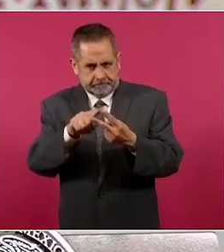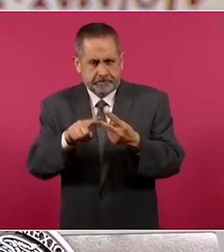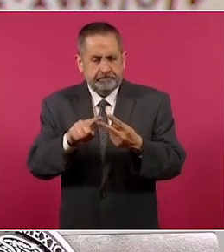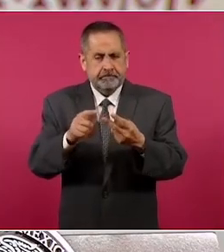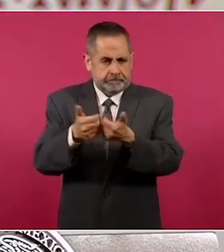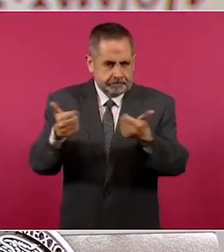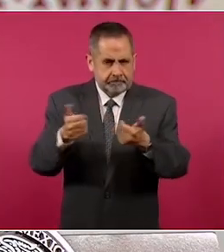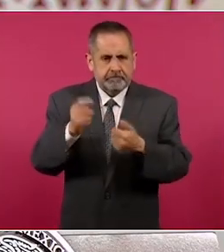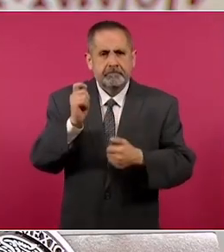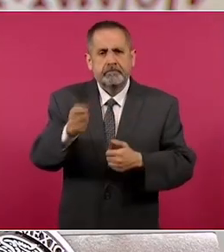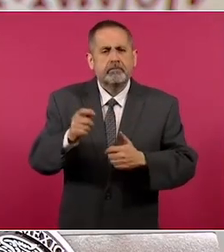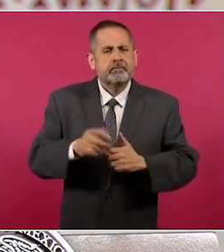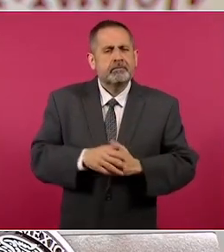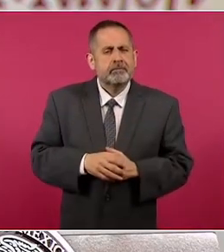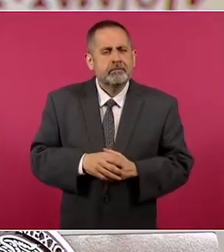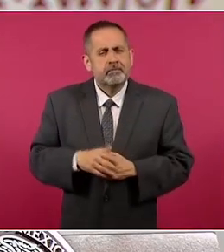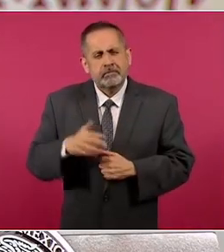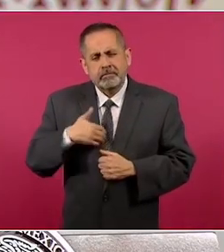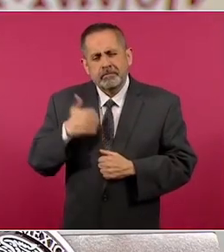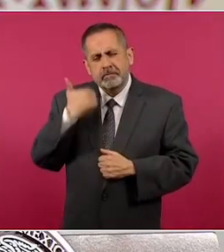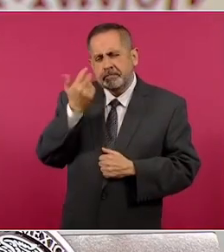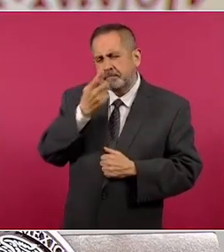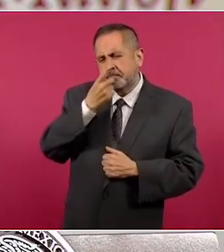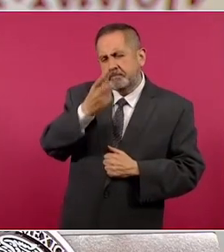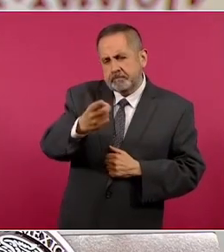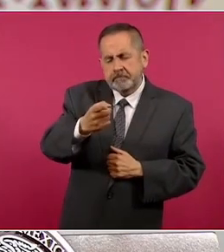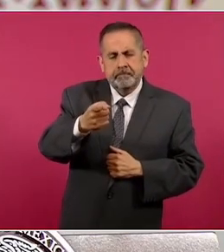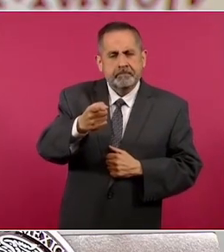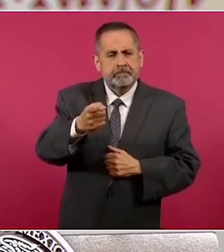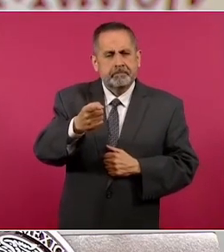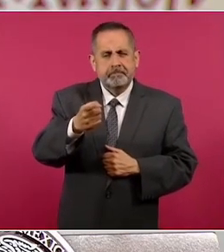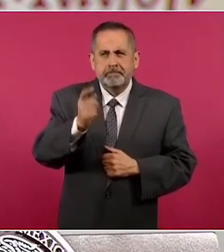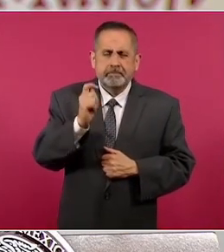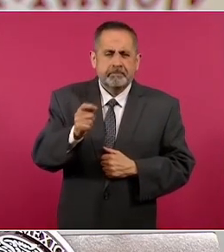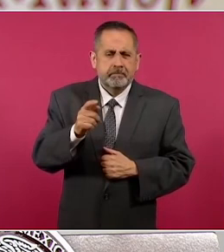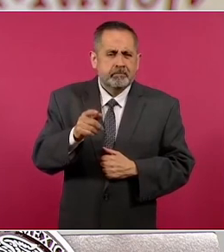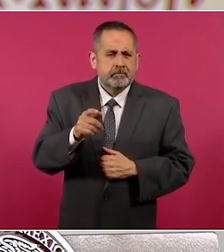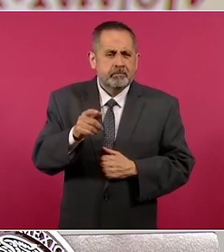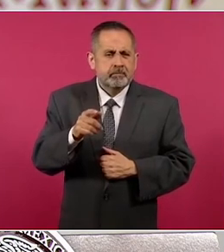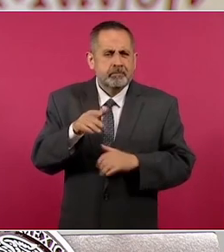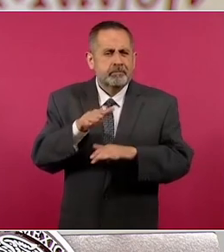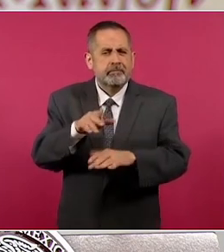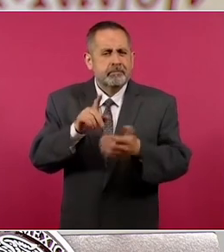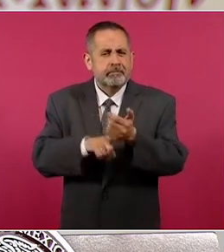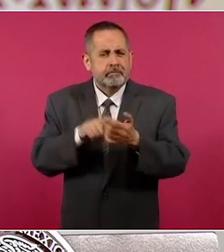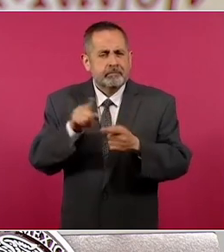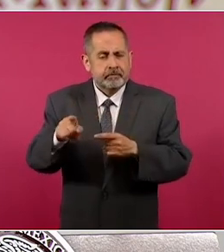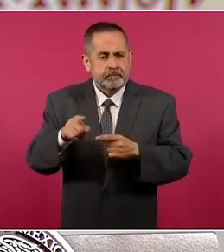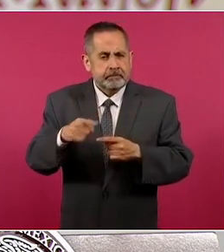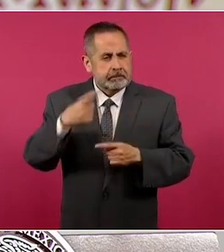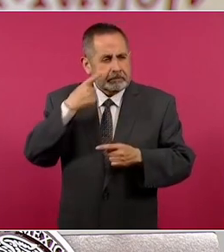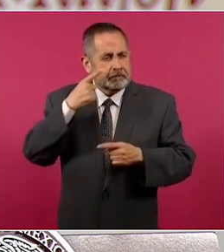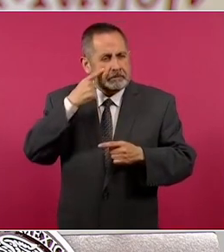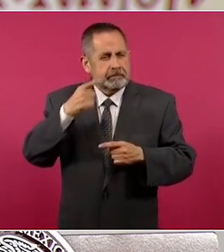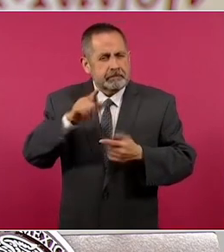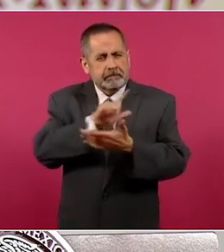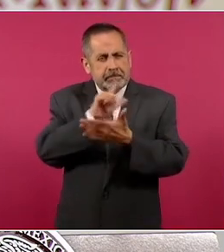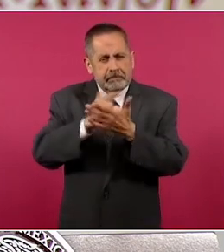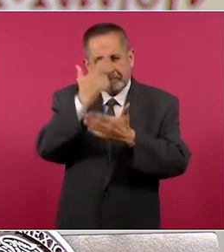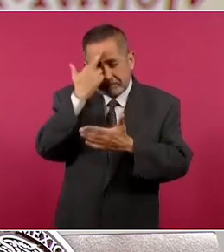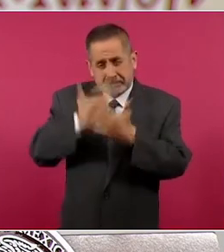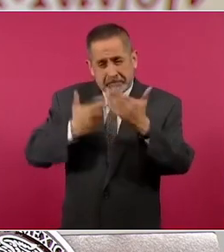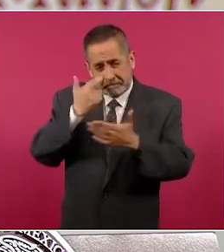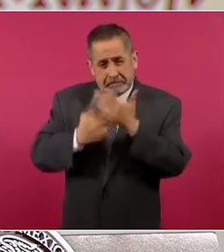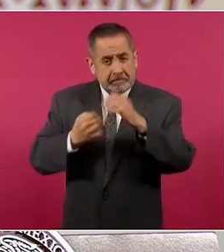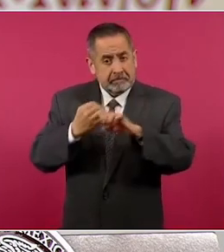yo quisiera mencionar más bien en cuanto a la incidencia delictiva en el caso del Estado